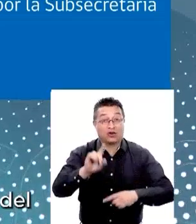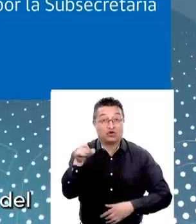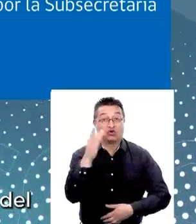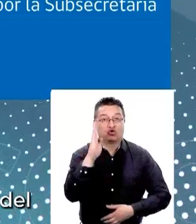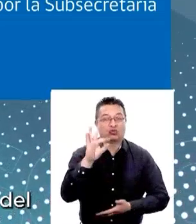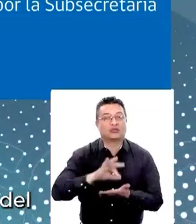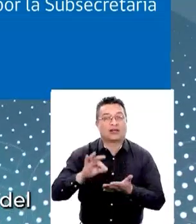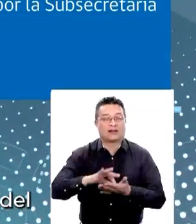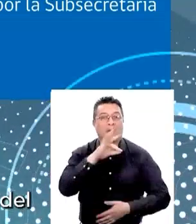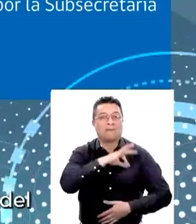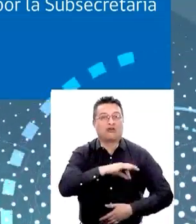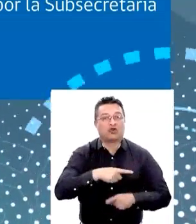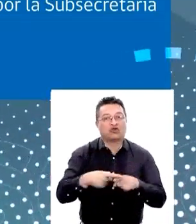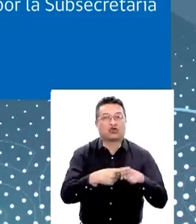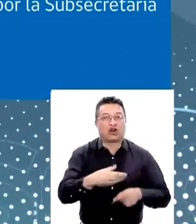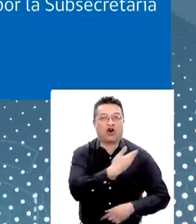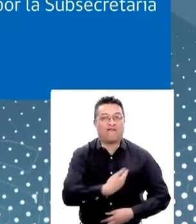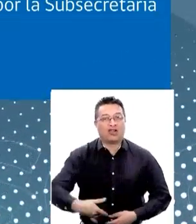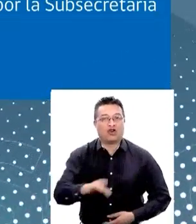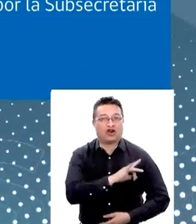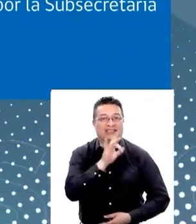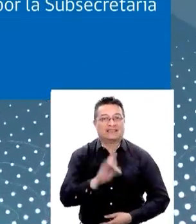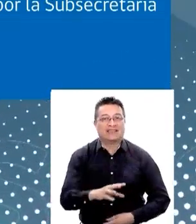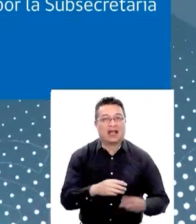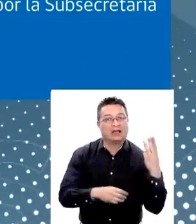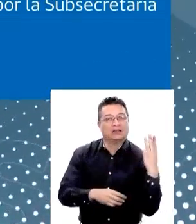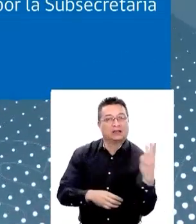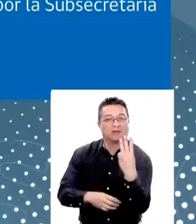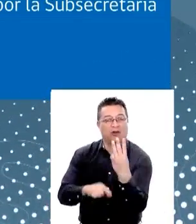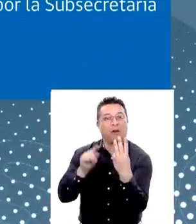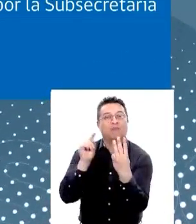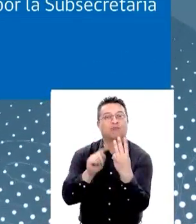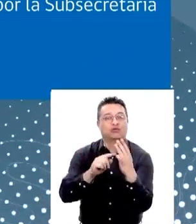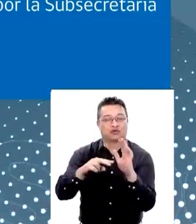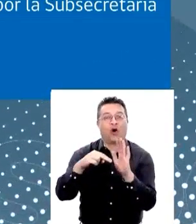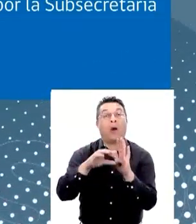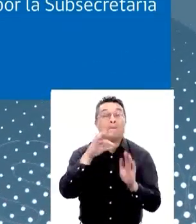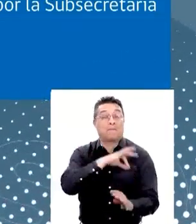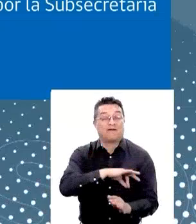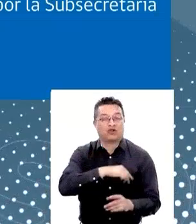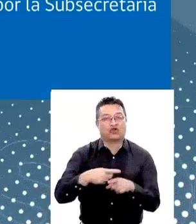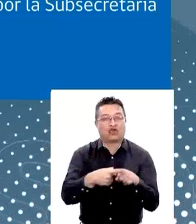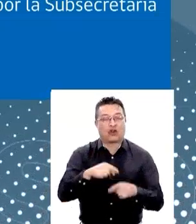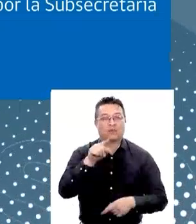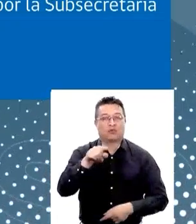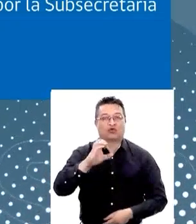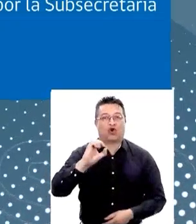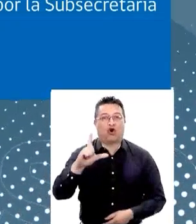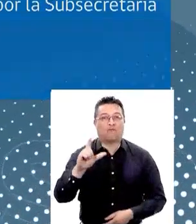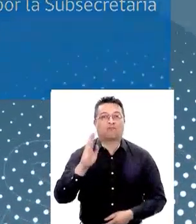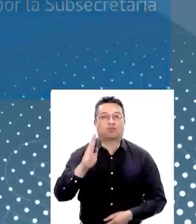Social del Gobierno de Chile. www.previsionsocial.gov.cl